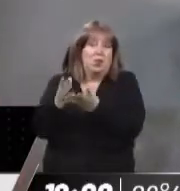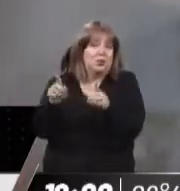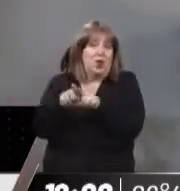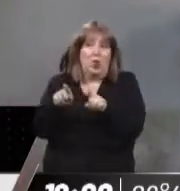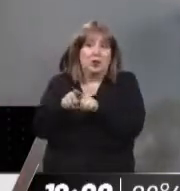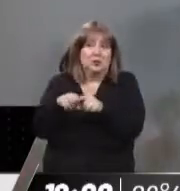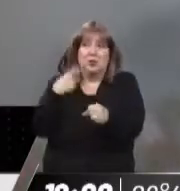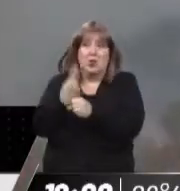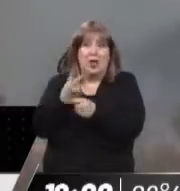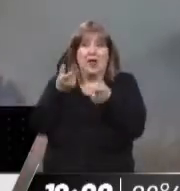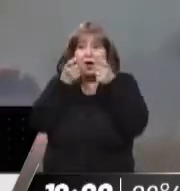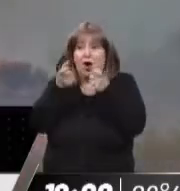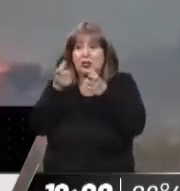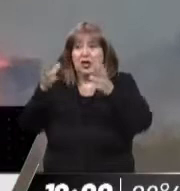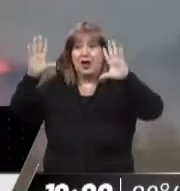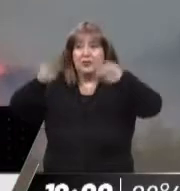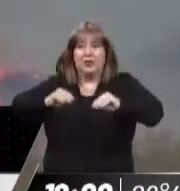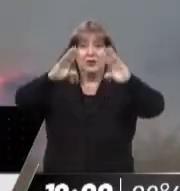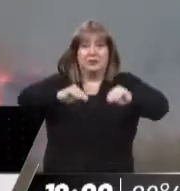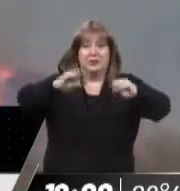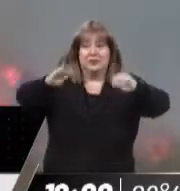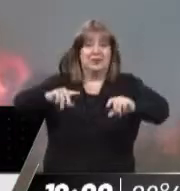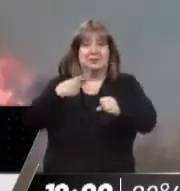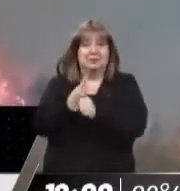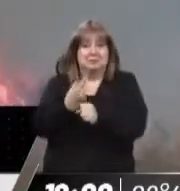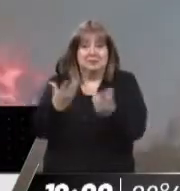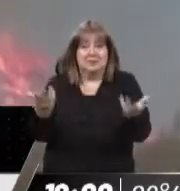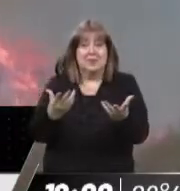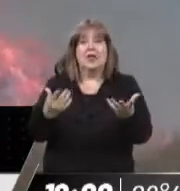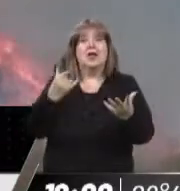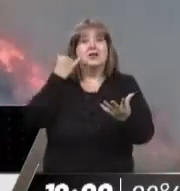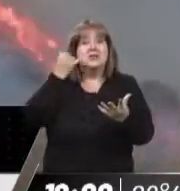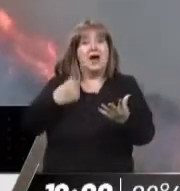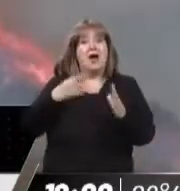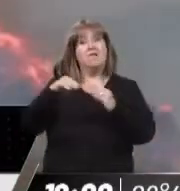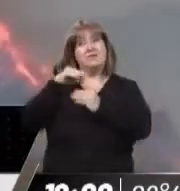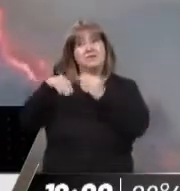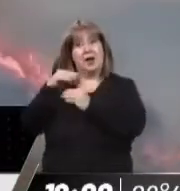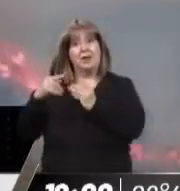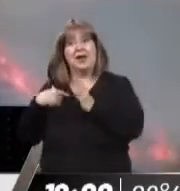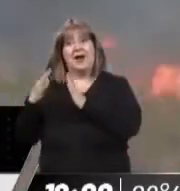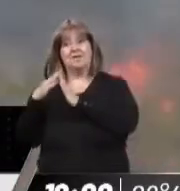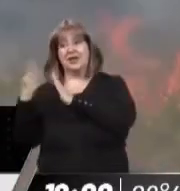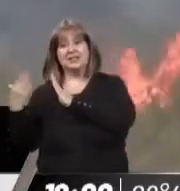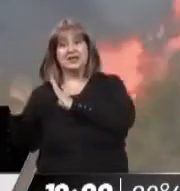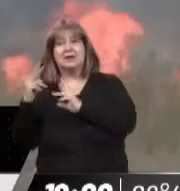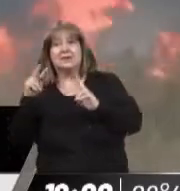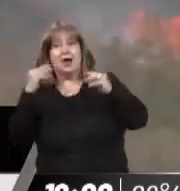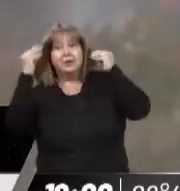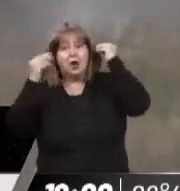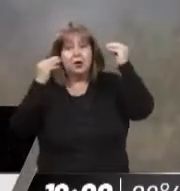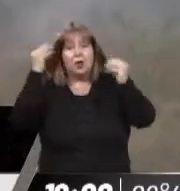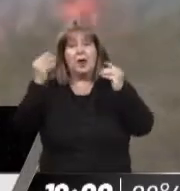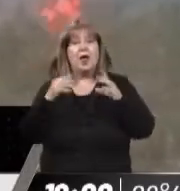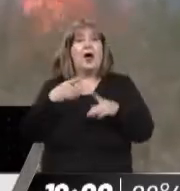ni se puede. Entonces, obviamente, la preocupación de los vecinos y de la gente aledañas a estos incendios, bueno, están realmente preocupados. Así que veremos